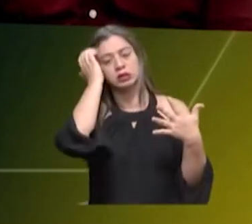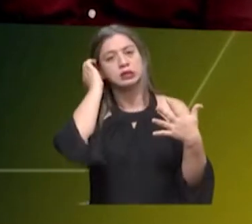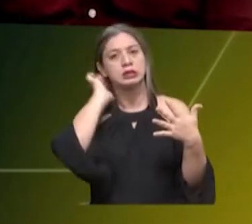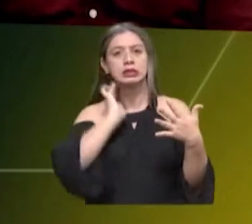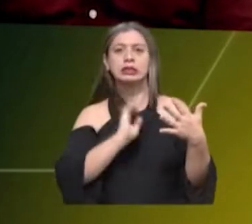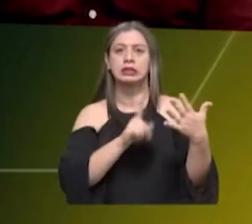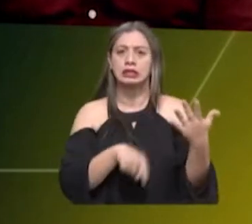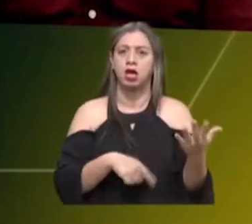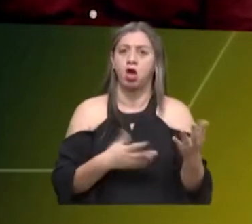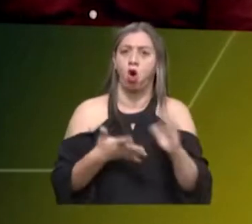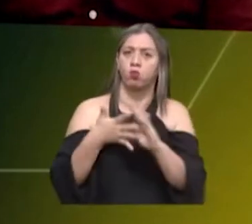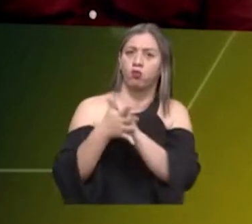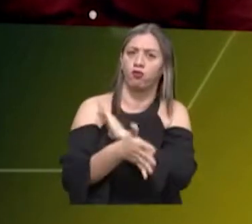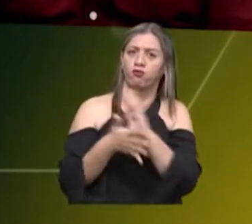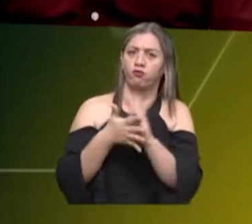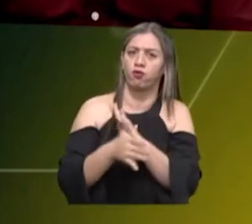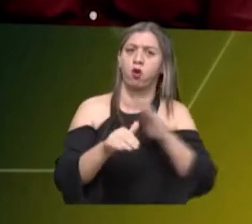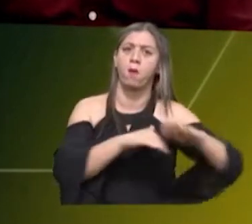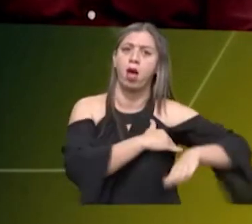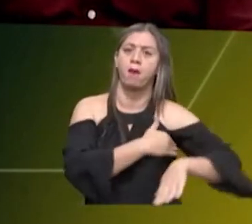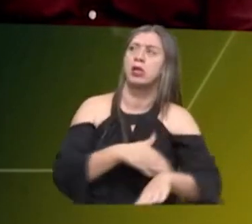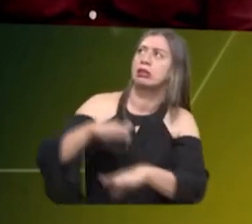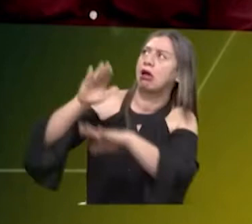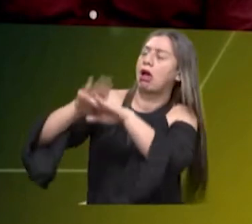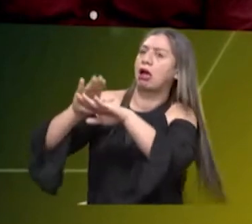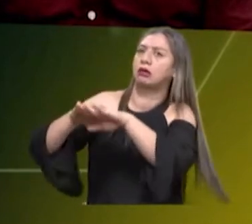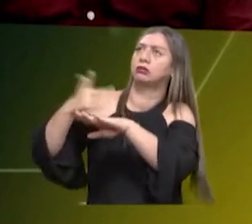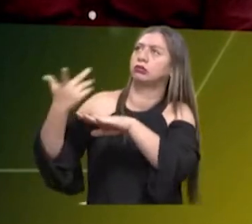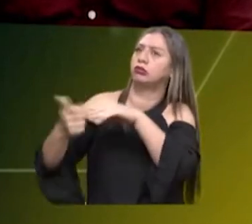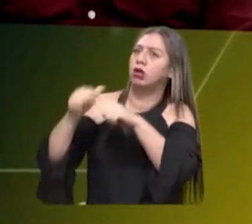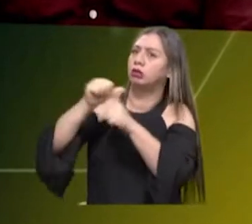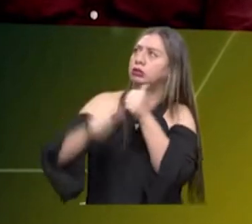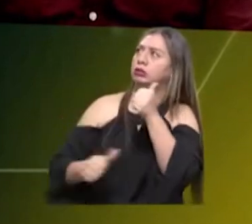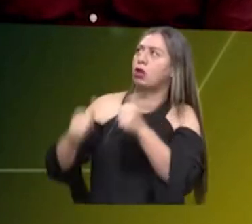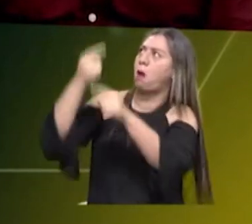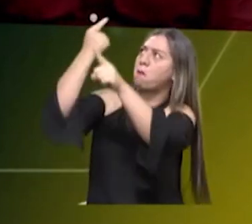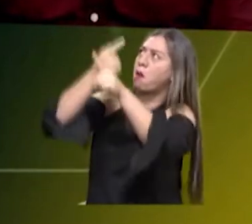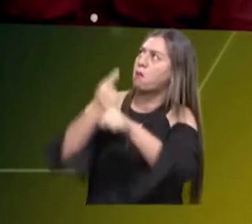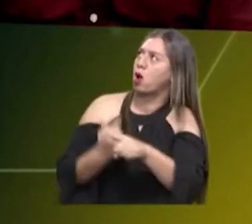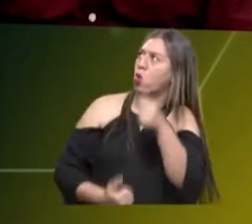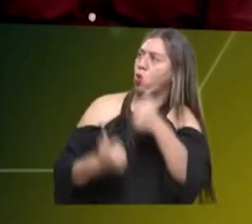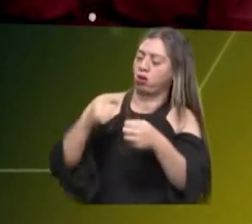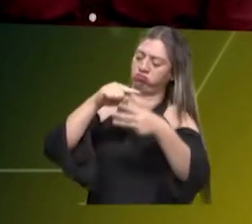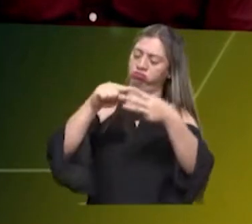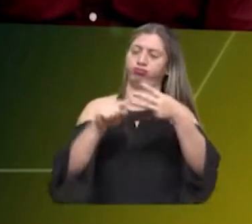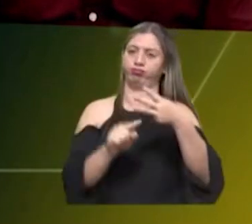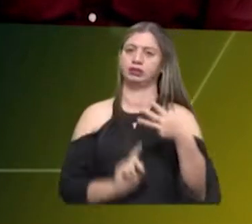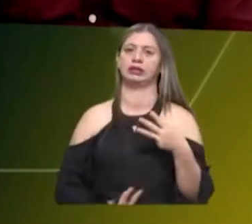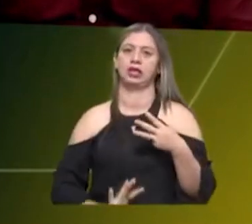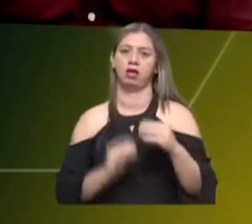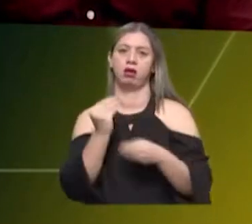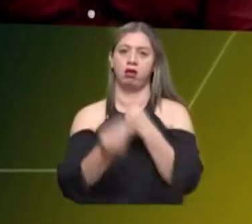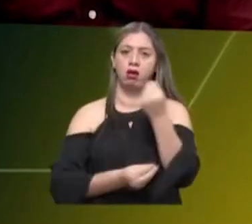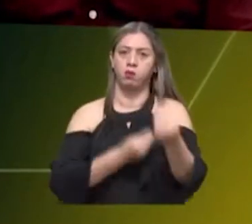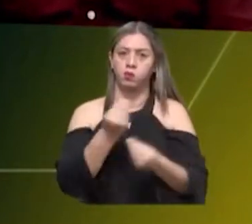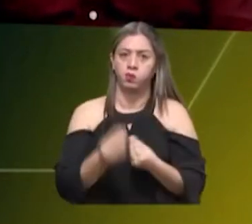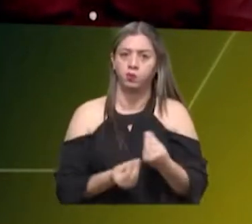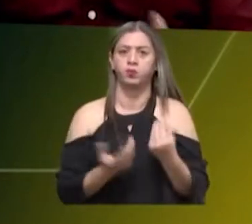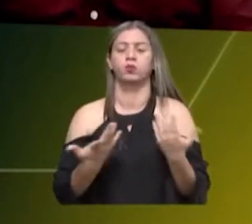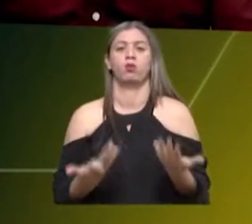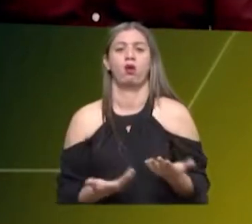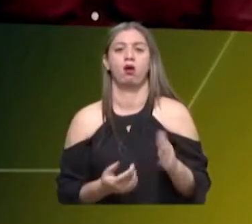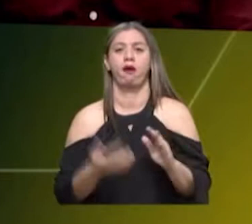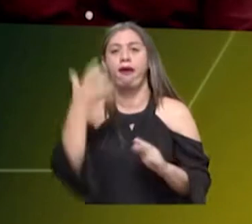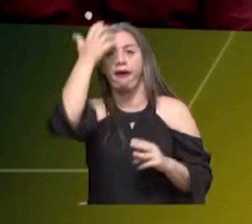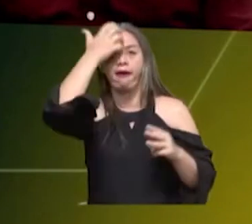informa al Ministerio cuáles son los niveles de cumplimiento. Esos son los tres parámetros, básicamente, con los